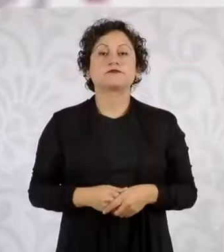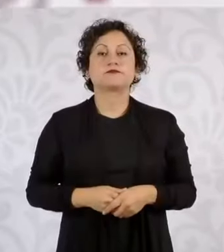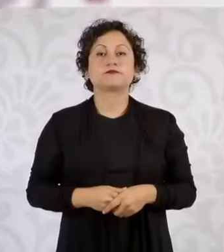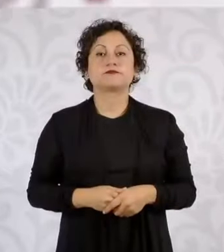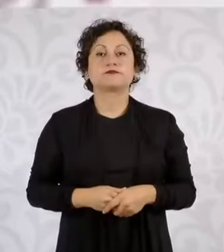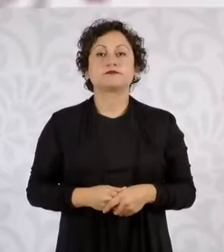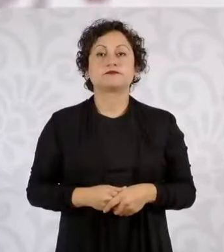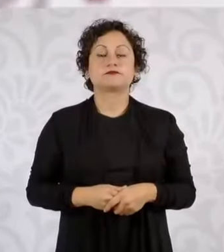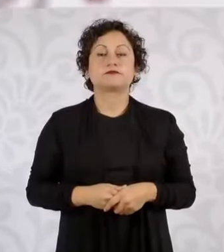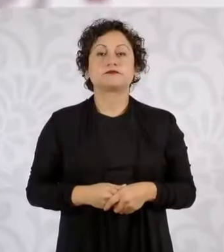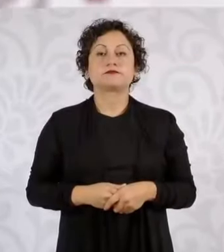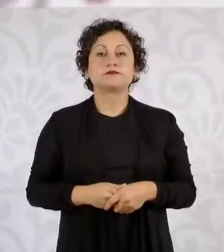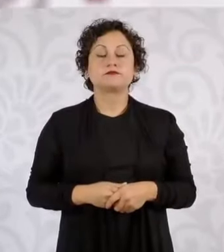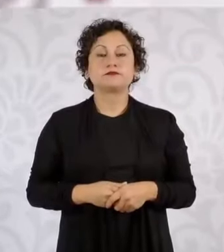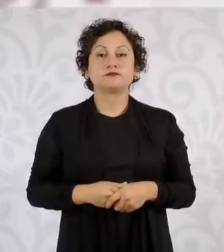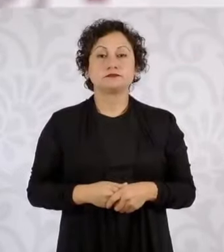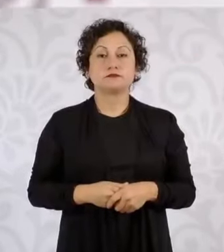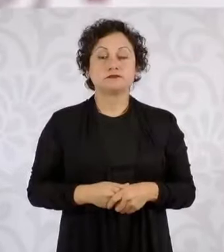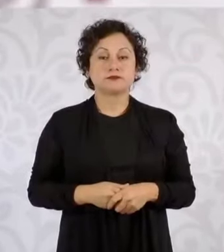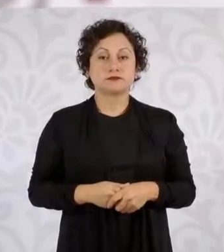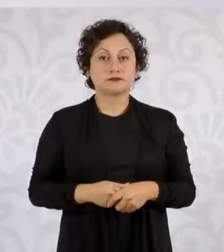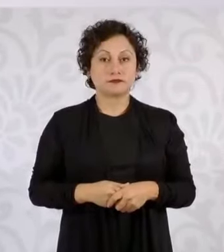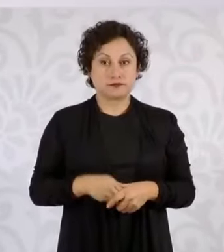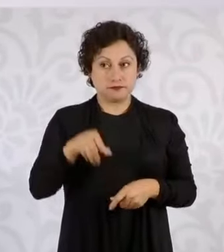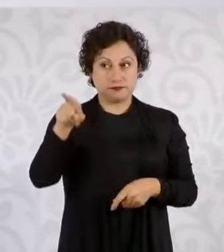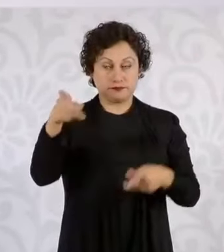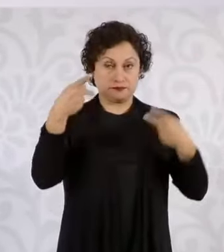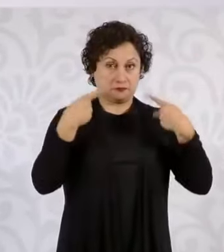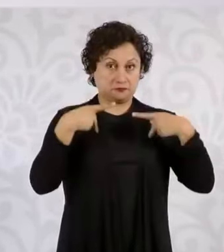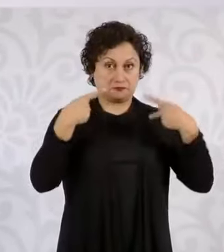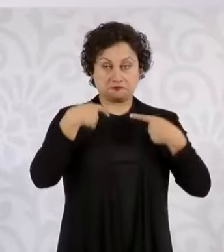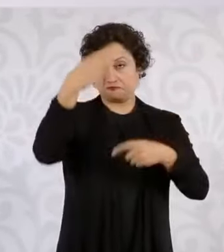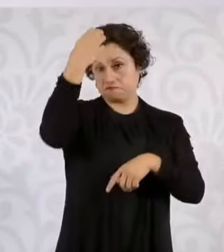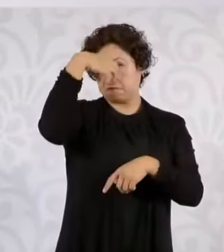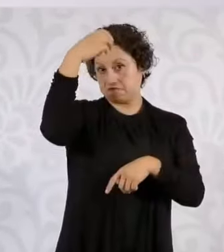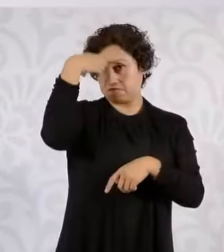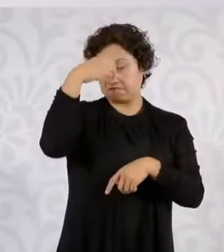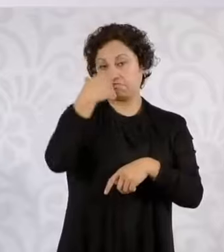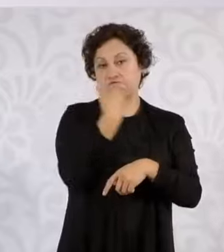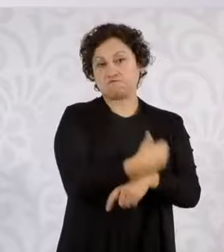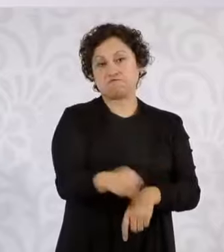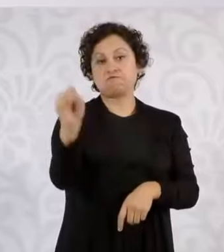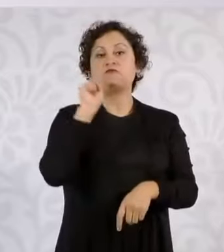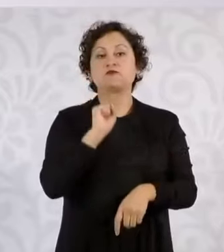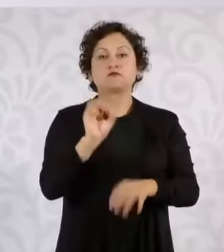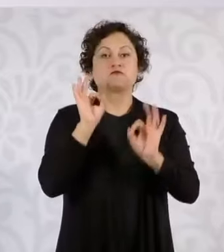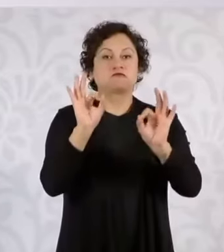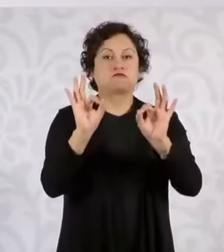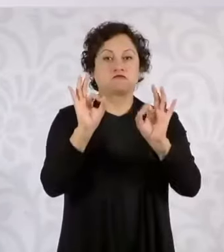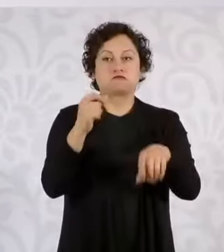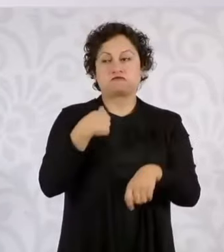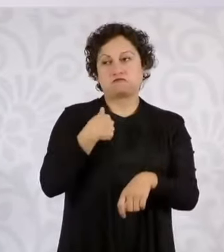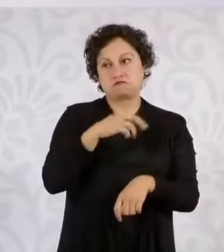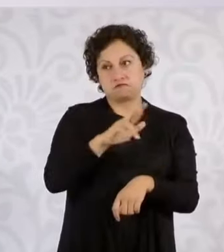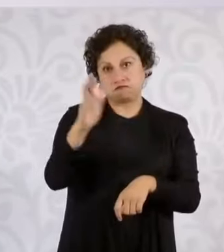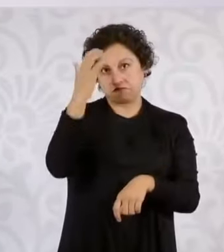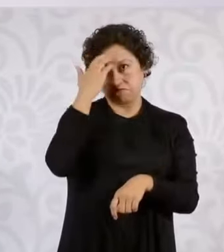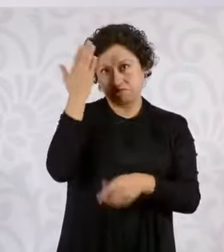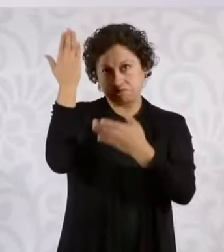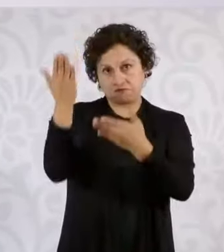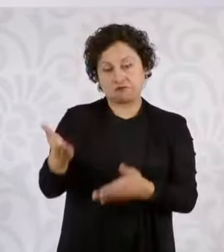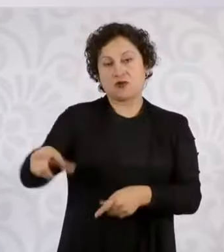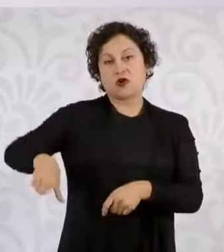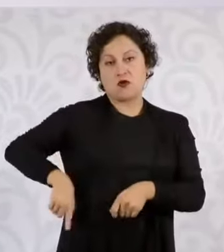además, una persona con muchas capacidades, yo tengo mucho reconocimiento al gobernador,